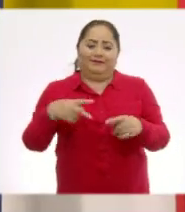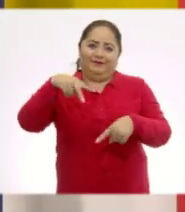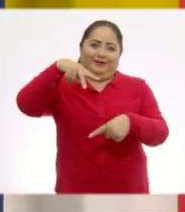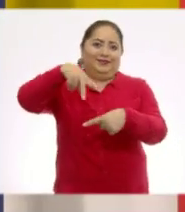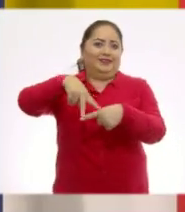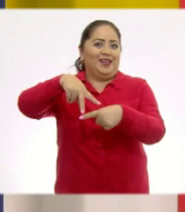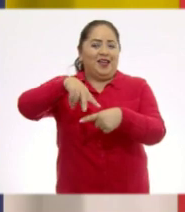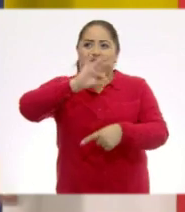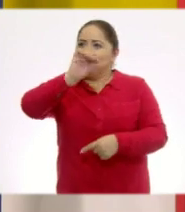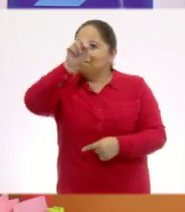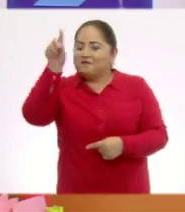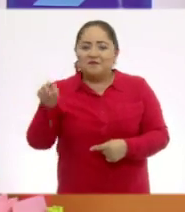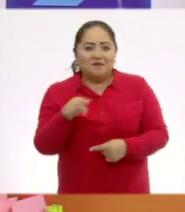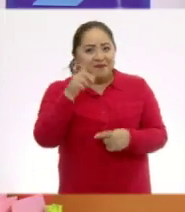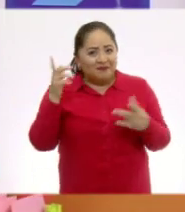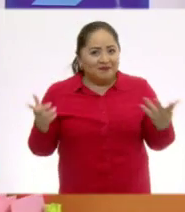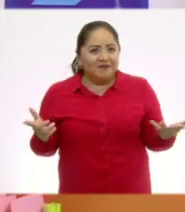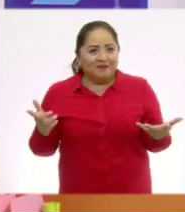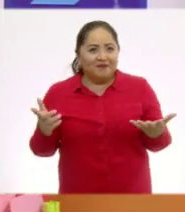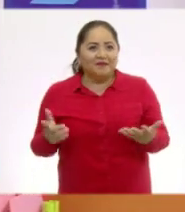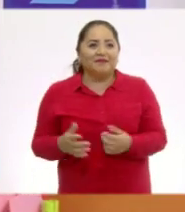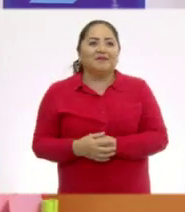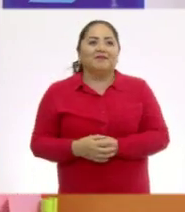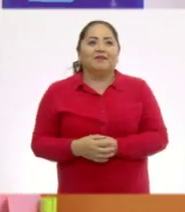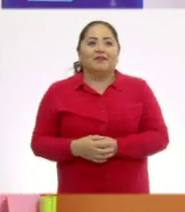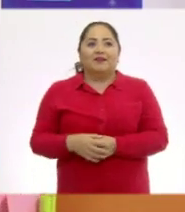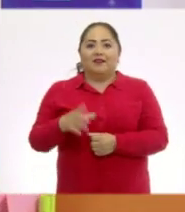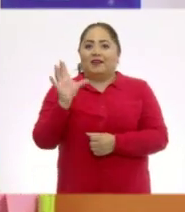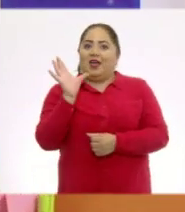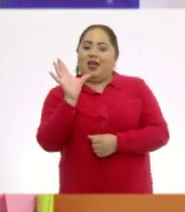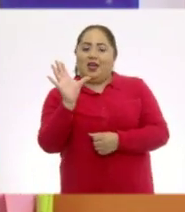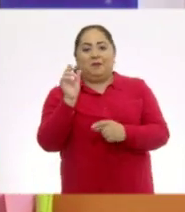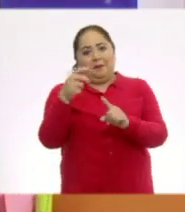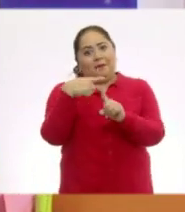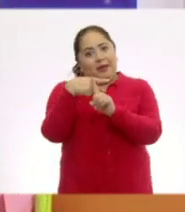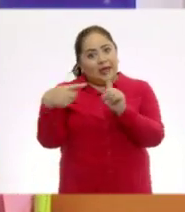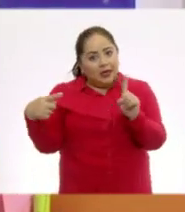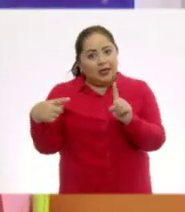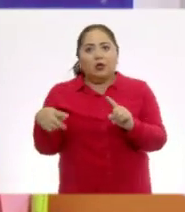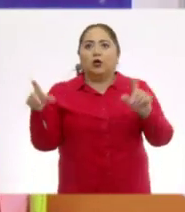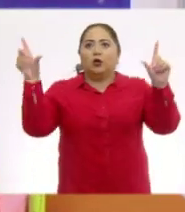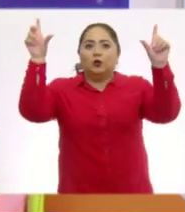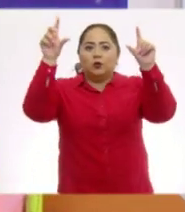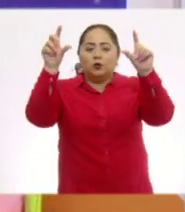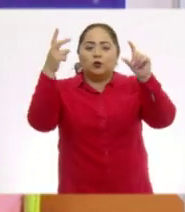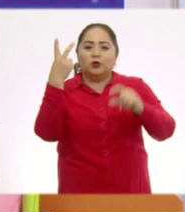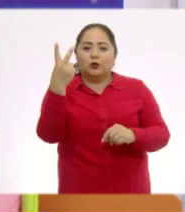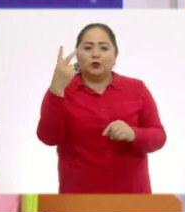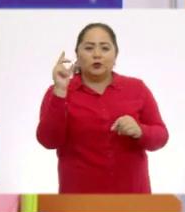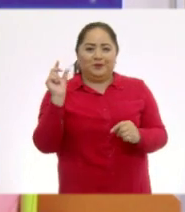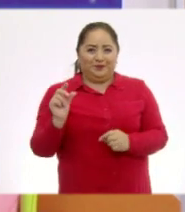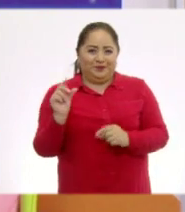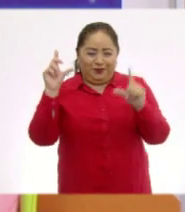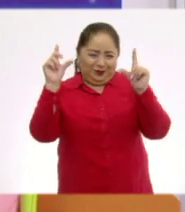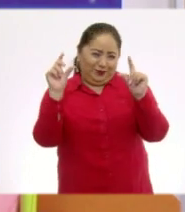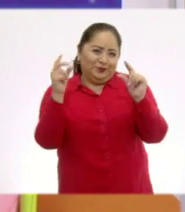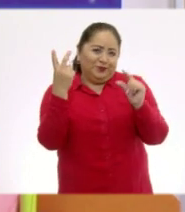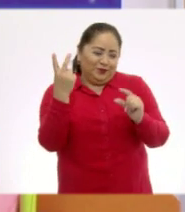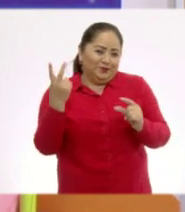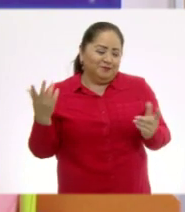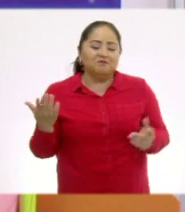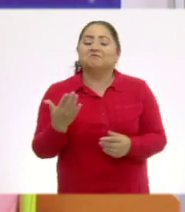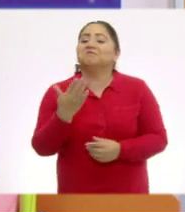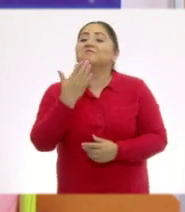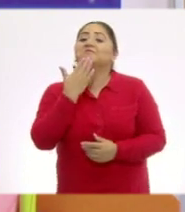Triángulos. Exacto. Un triángulo grande. Bueno, más bien mediano. Mediano. Y un triángulo chiquito. Y otro triángulo chiquito.